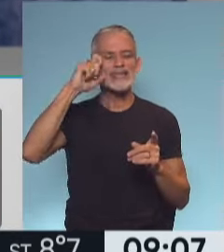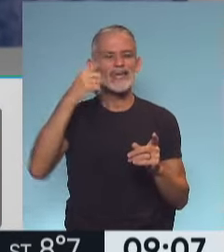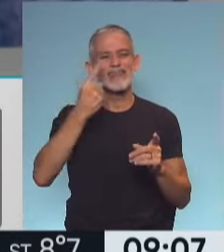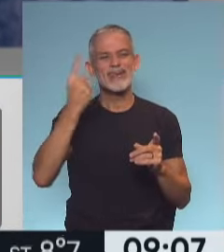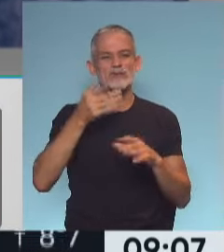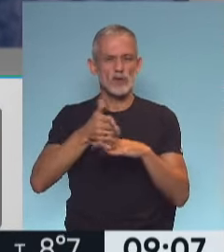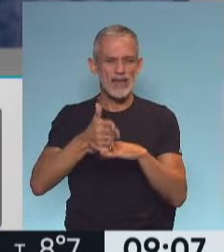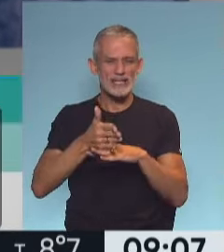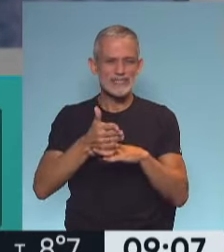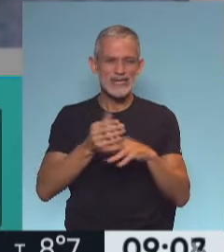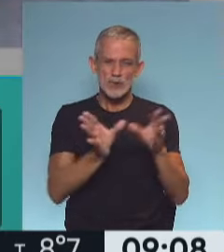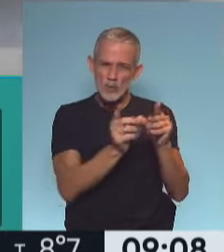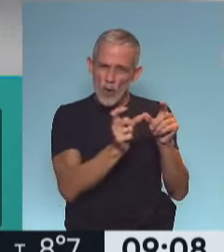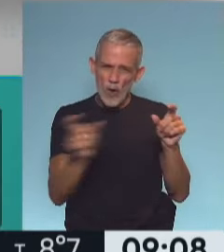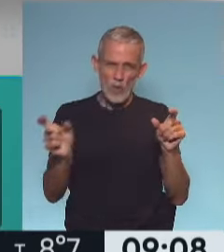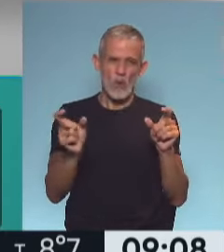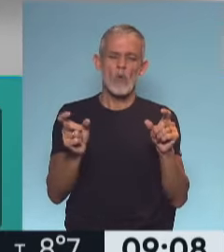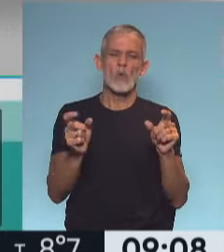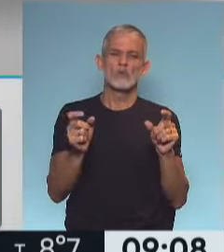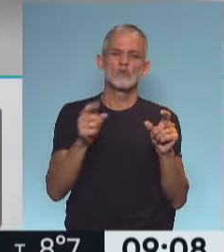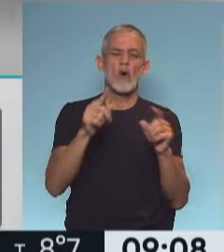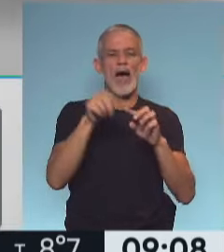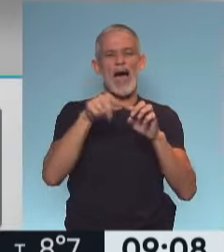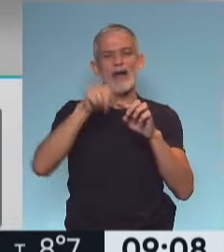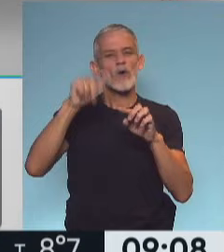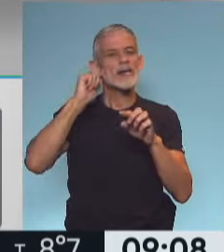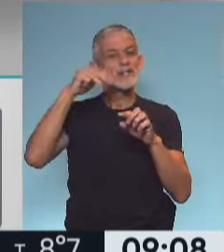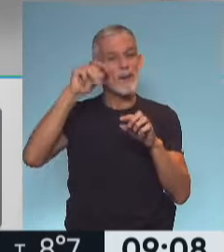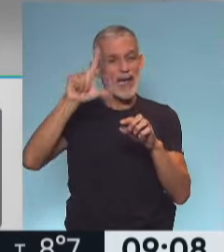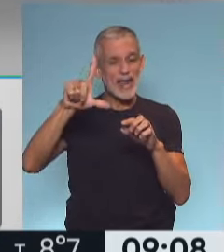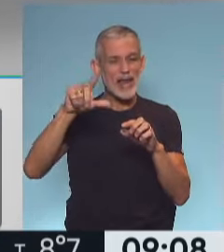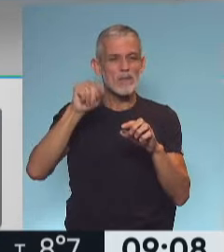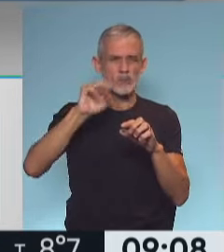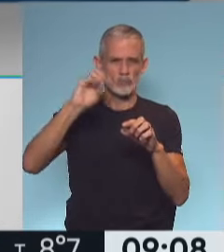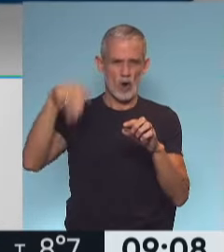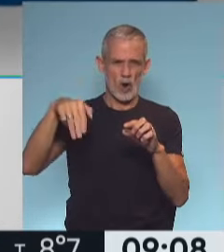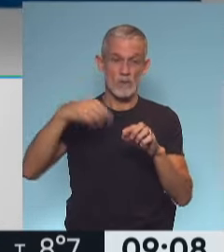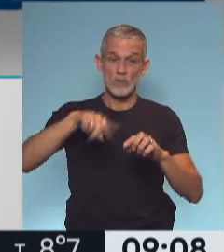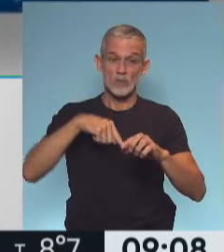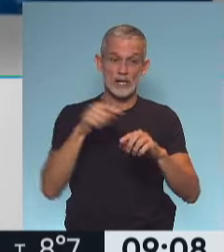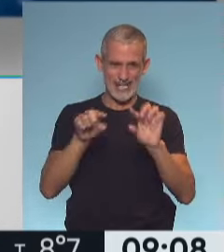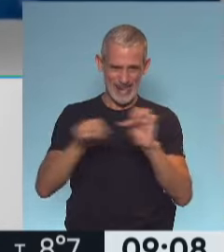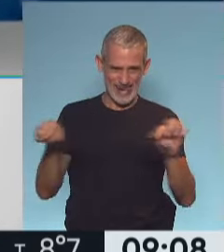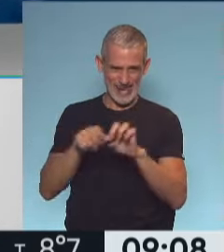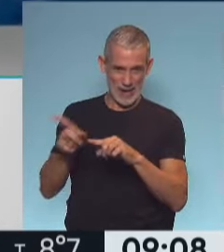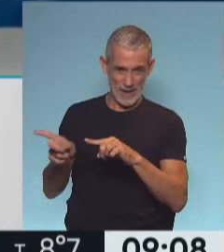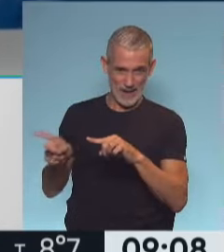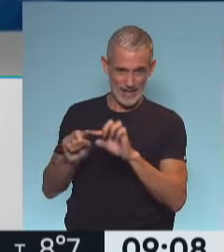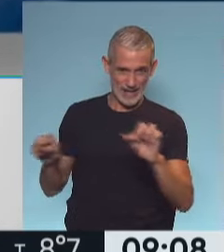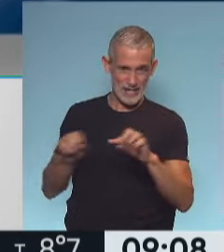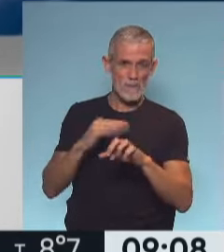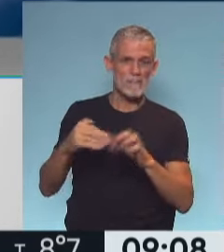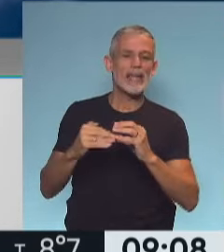acceso, todo junto en minúscula, arroba gmail.com. Nosotros estamos trabajando mucho con las organizaciones sociales que